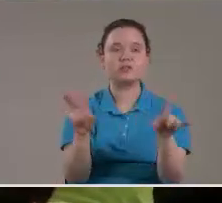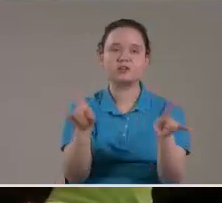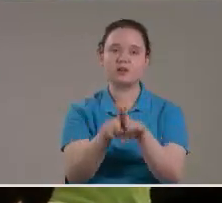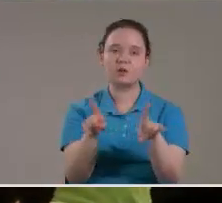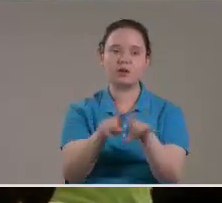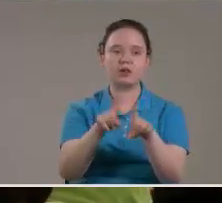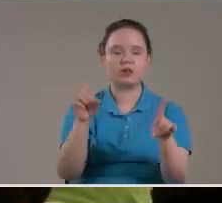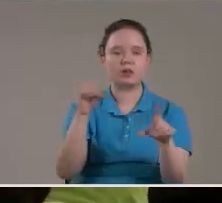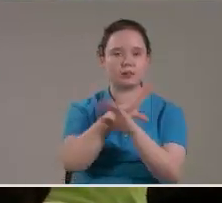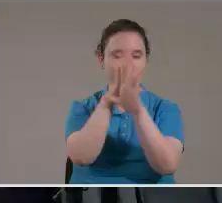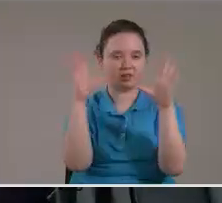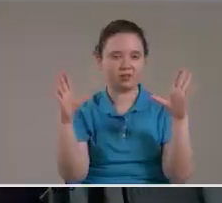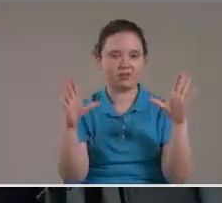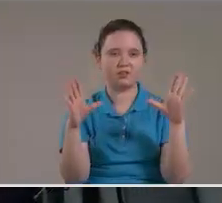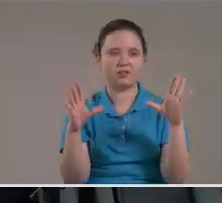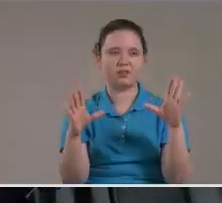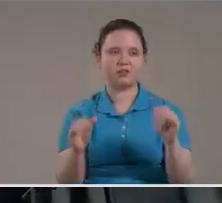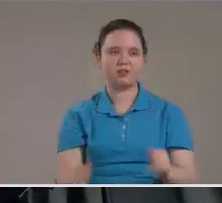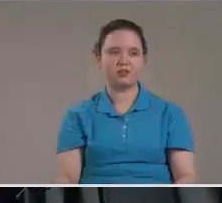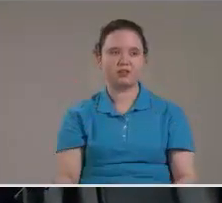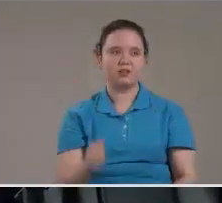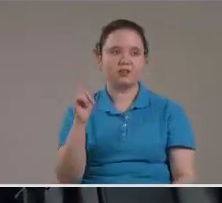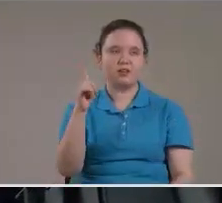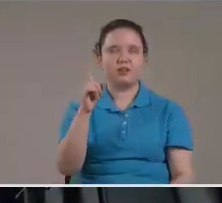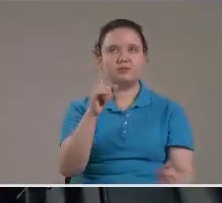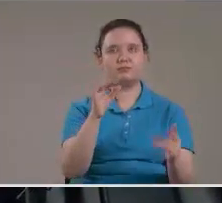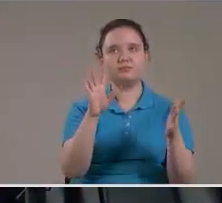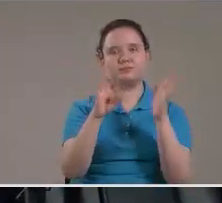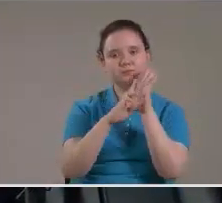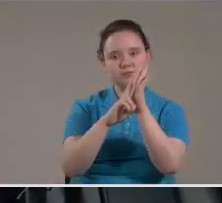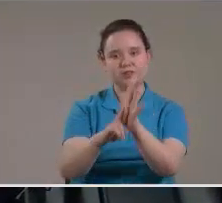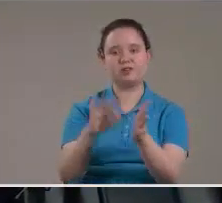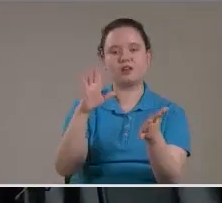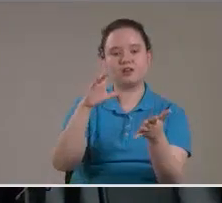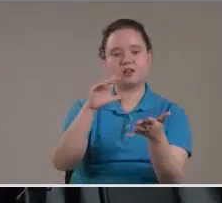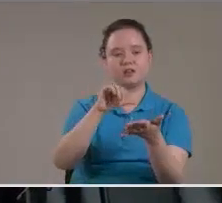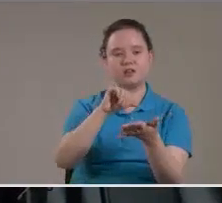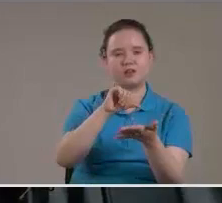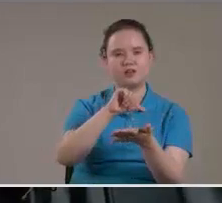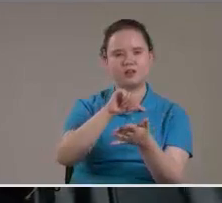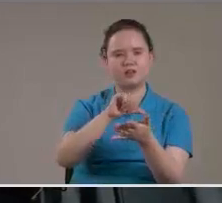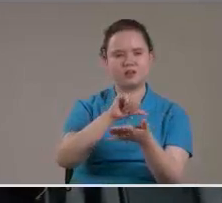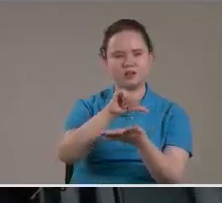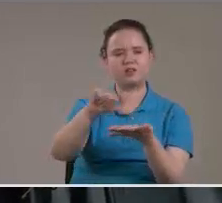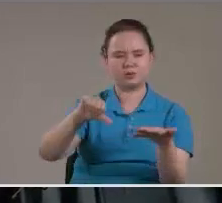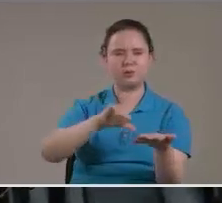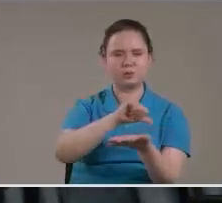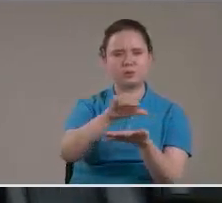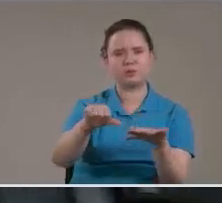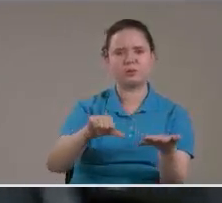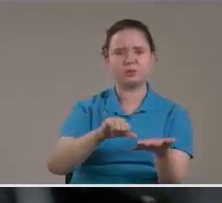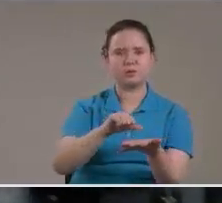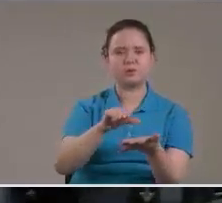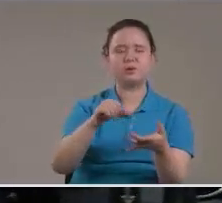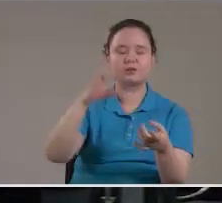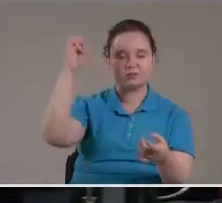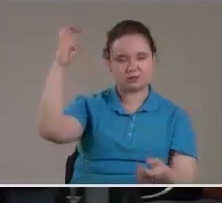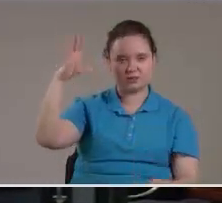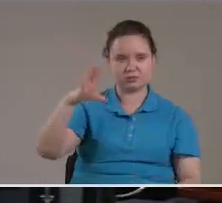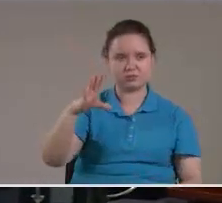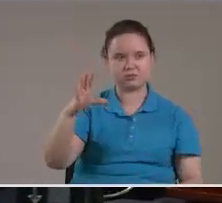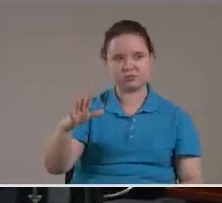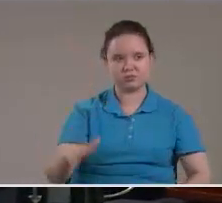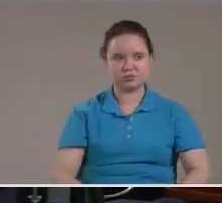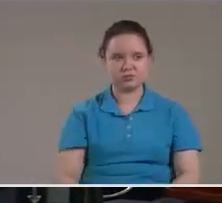el alba? Ese sería el atrio ¿verdad? El atrio de la luz, el atrio de